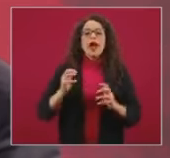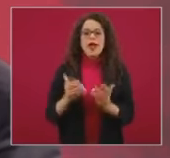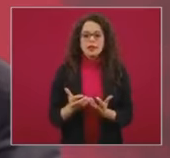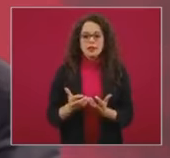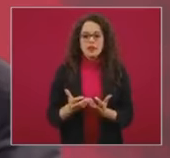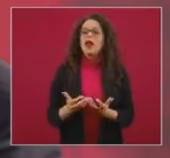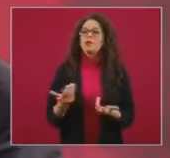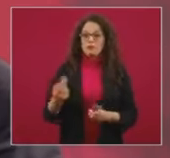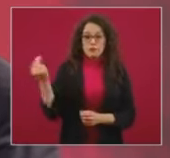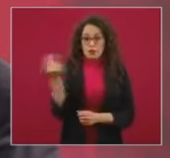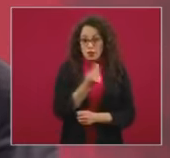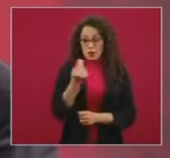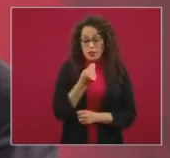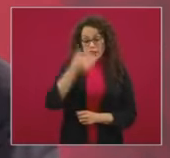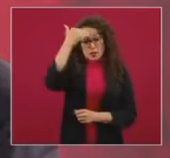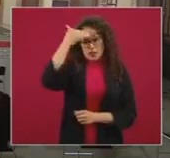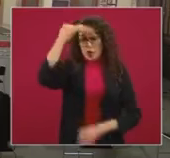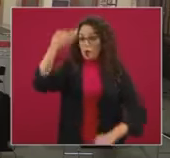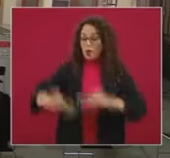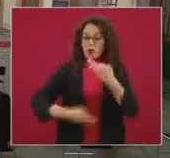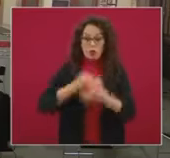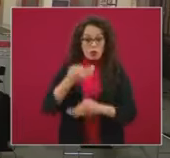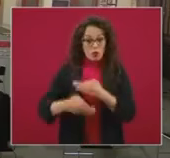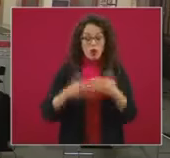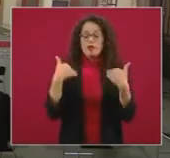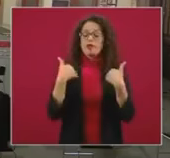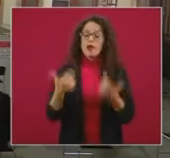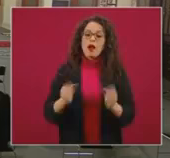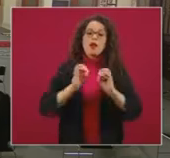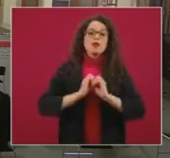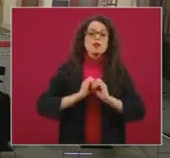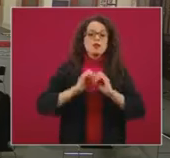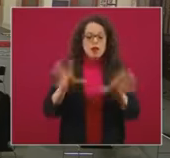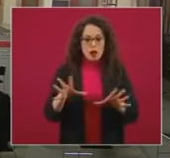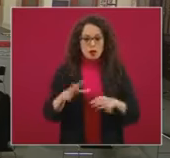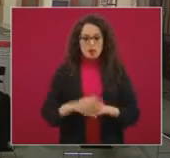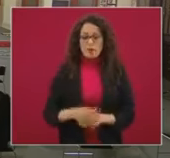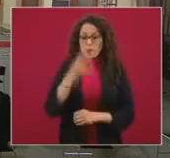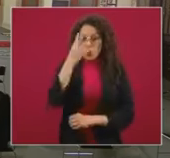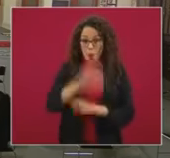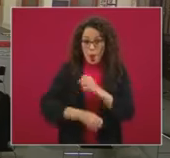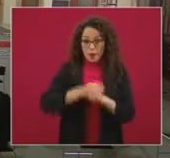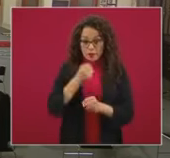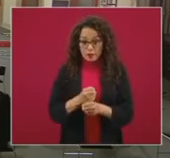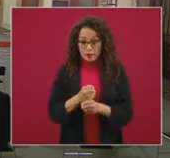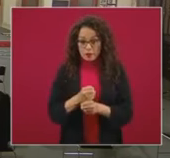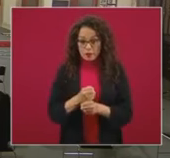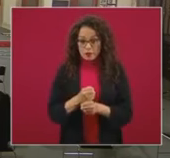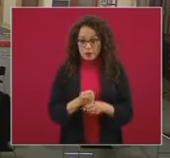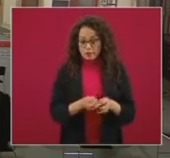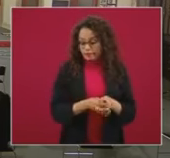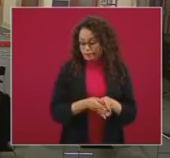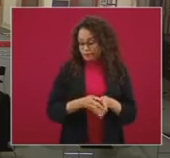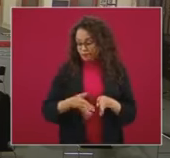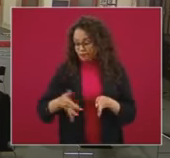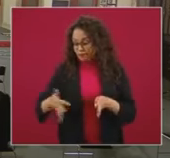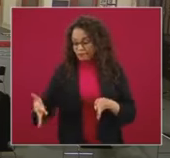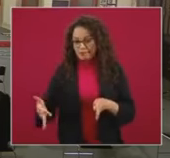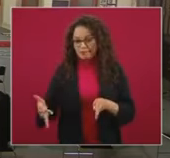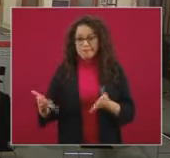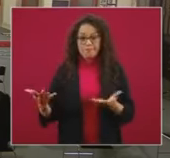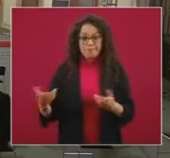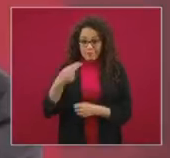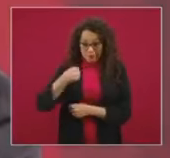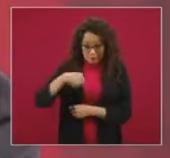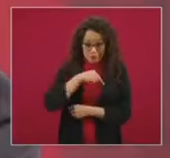adecuado saberlo, todos tengámoslo claro, todas y todos, en cuatro años, desafortunadamente, por más que lo